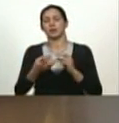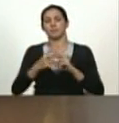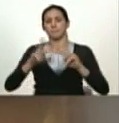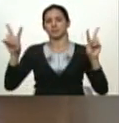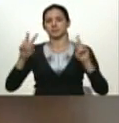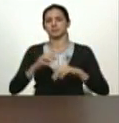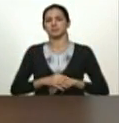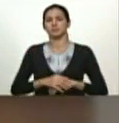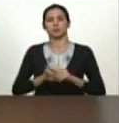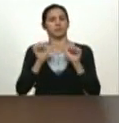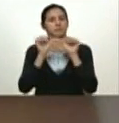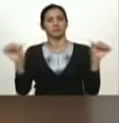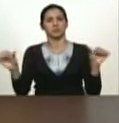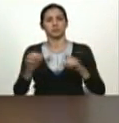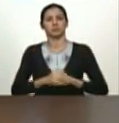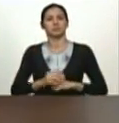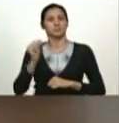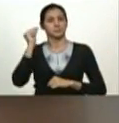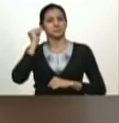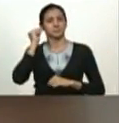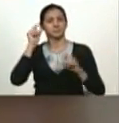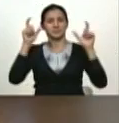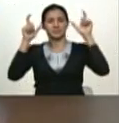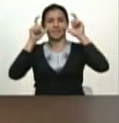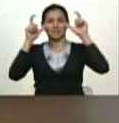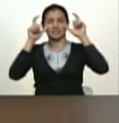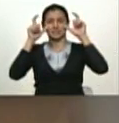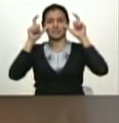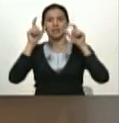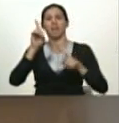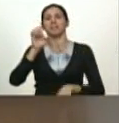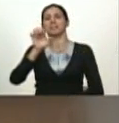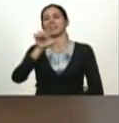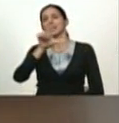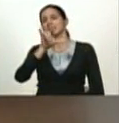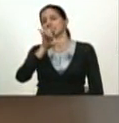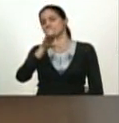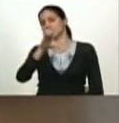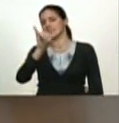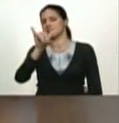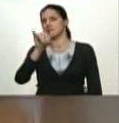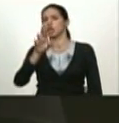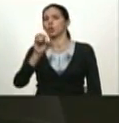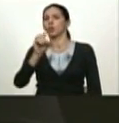bolivariana de Venezuela doña Delcy Rodríguez Gómez camarada Delcy